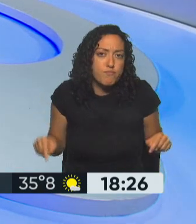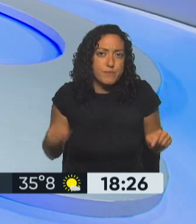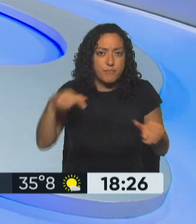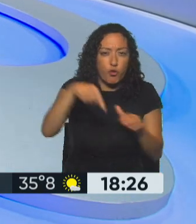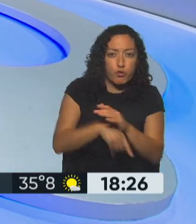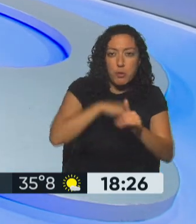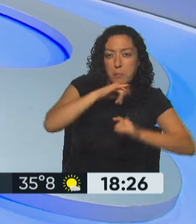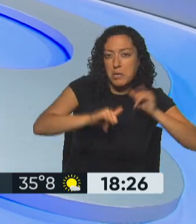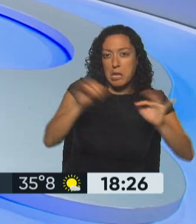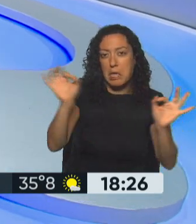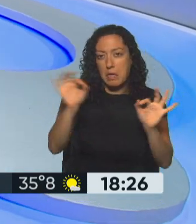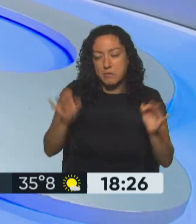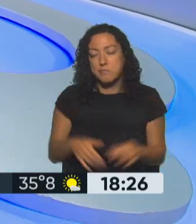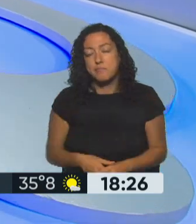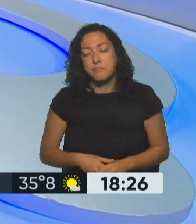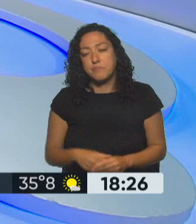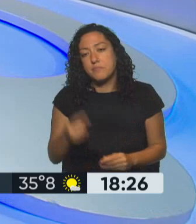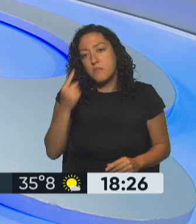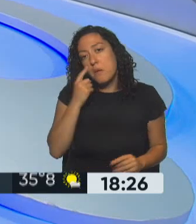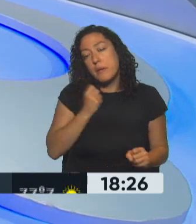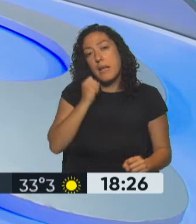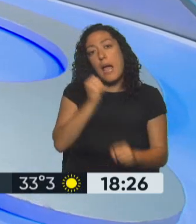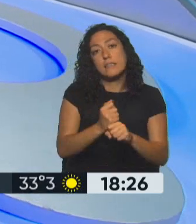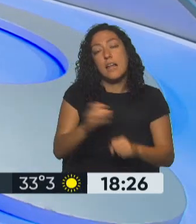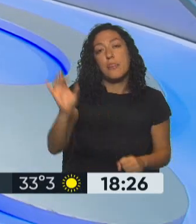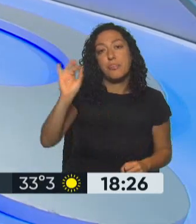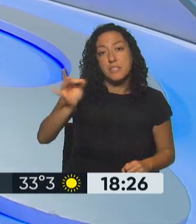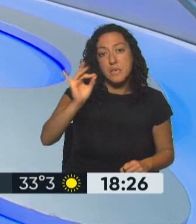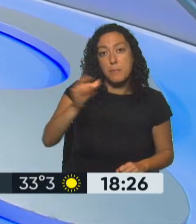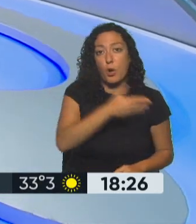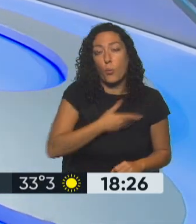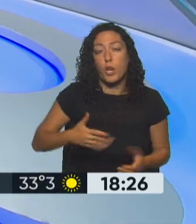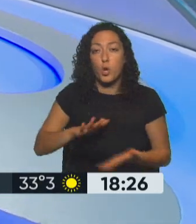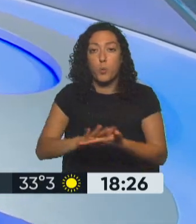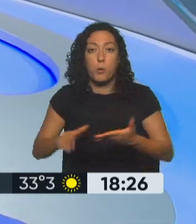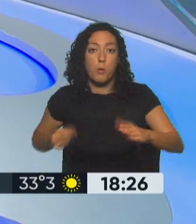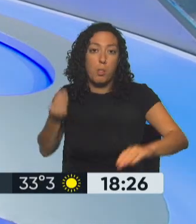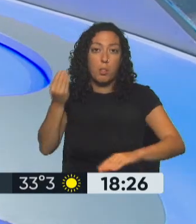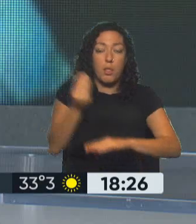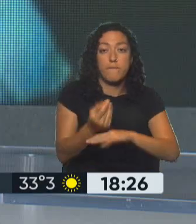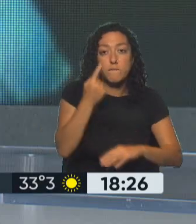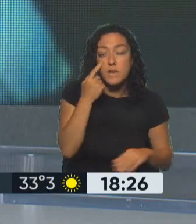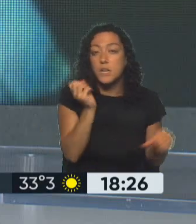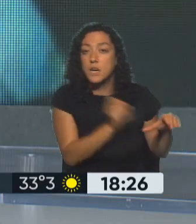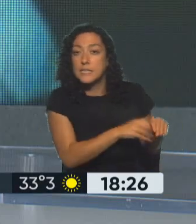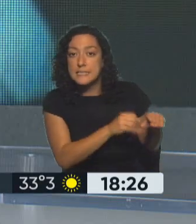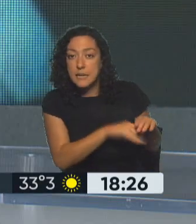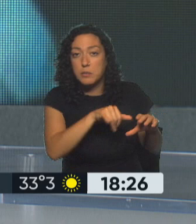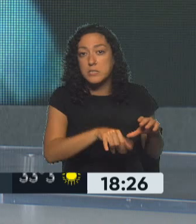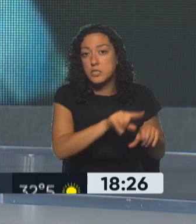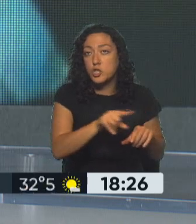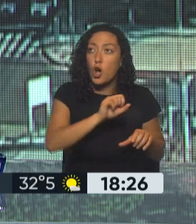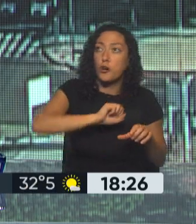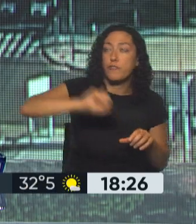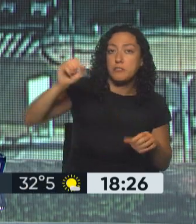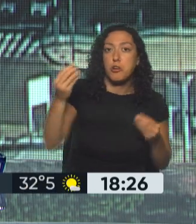hay que ver cómo llegamos al mes de diciembre, cuando se suma el nuevo gobierno, no sabemos si vamos a tener reserva, no sabemos cuánto va a ser la inflación, entonces